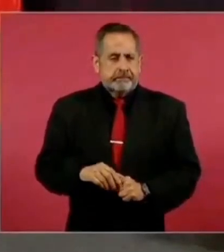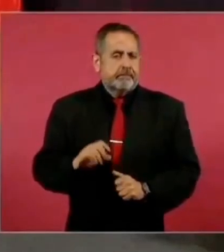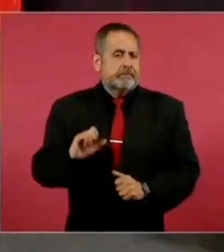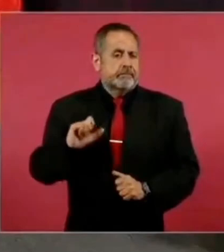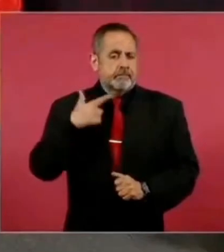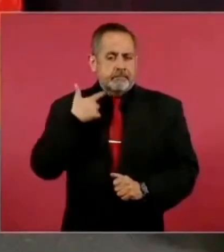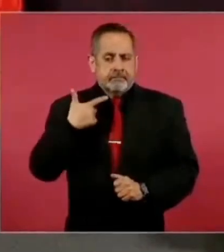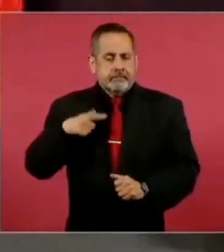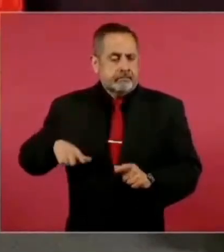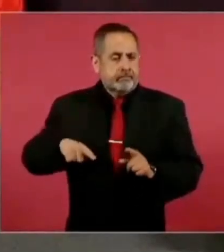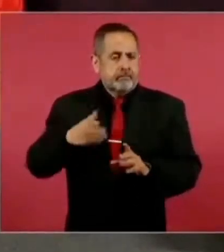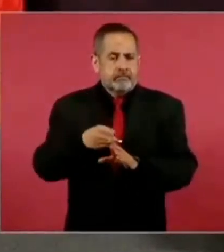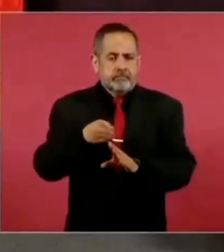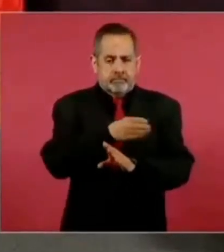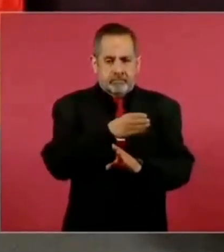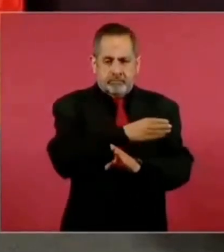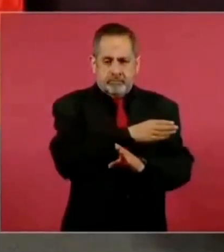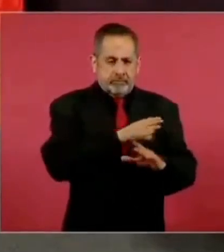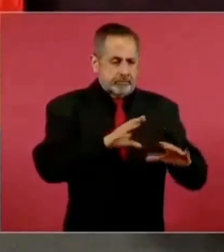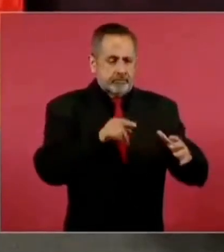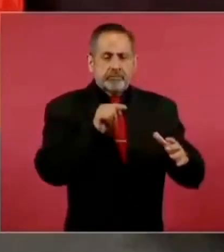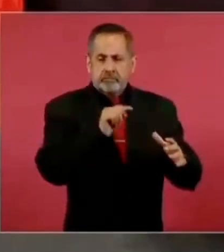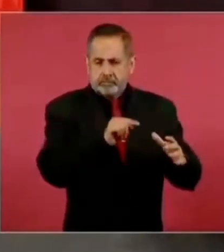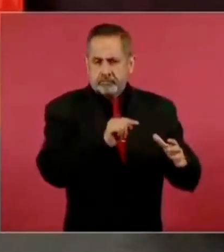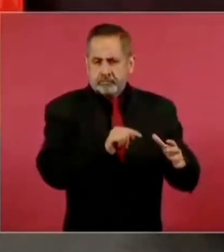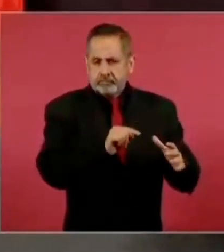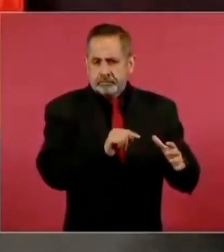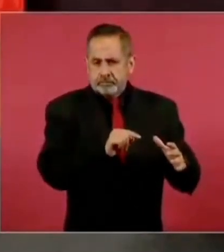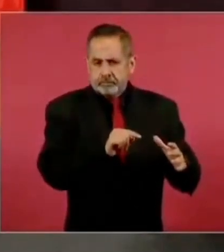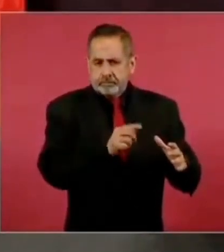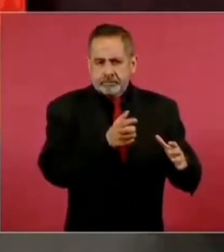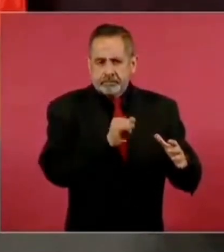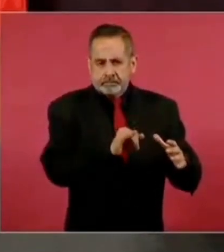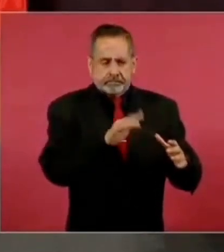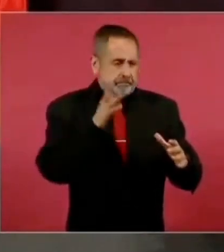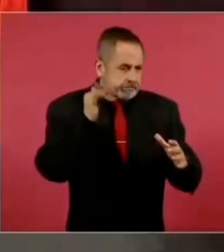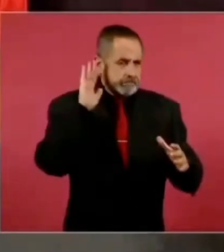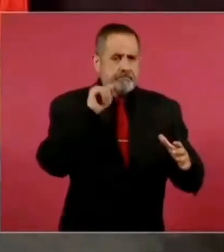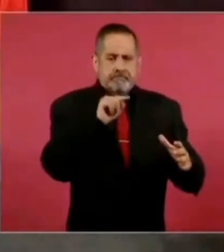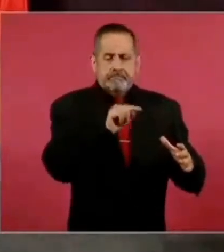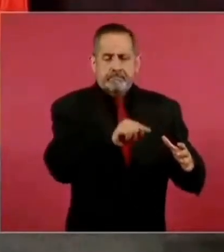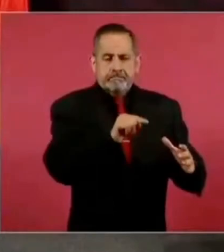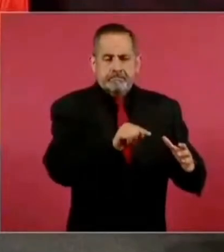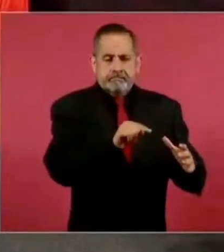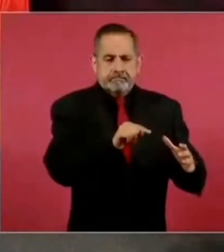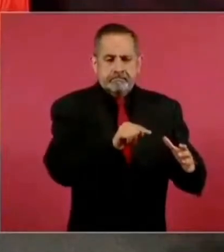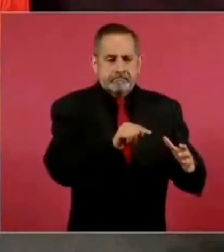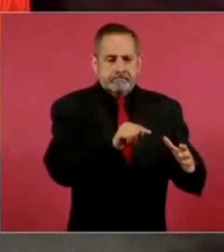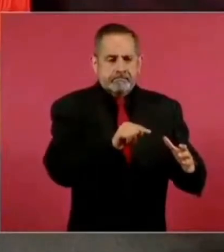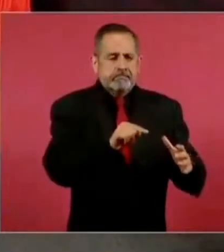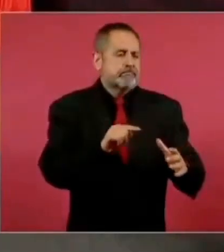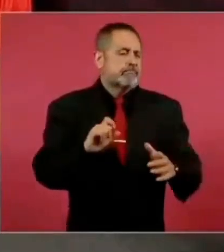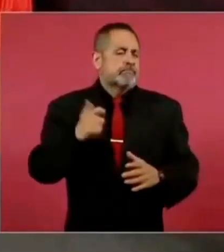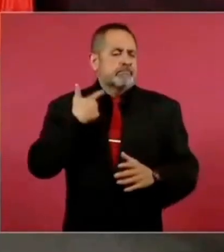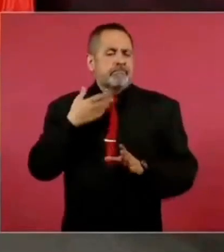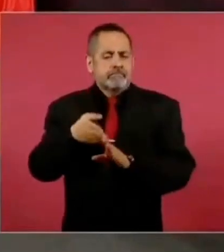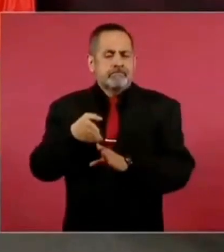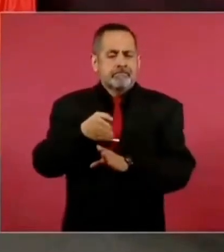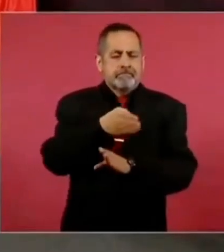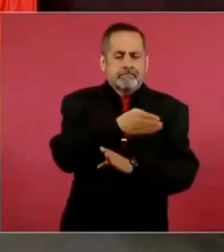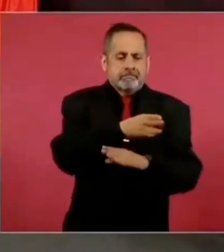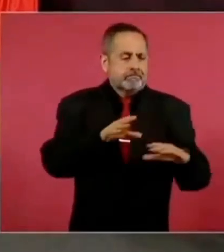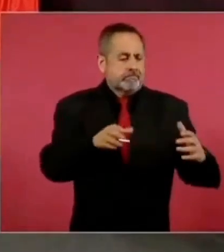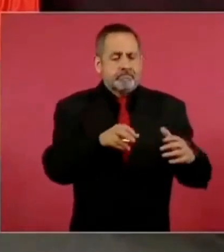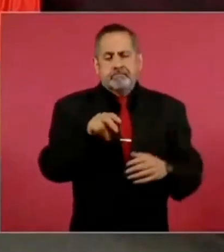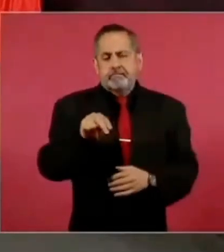de entonces, como de todos los gobiernos neoliberales,